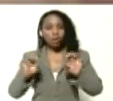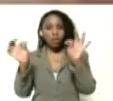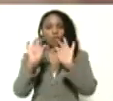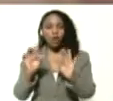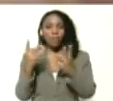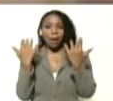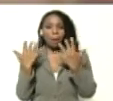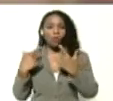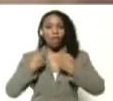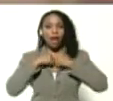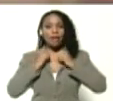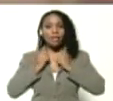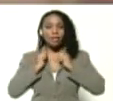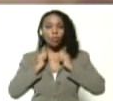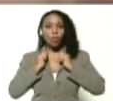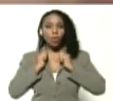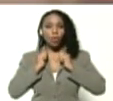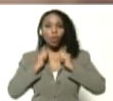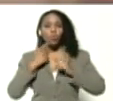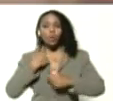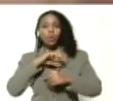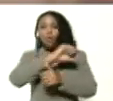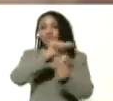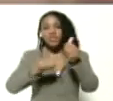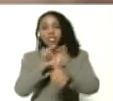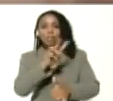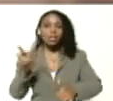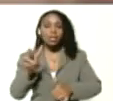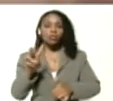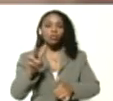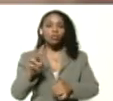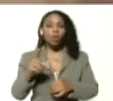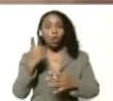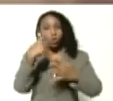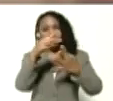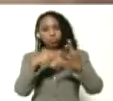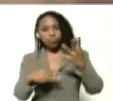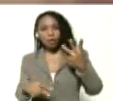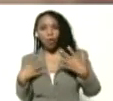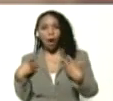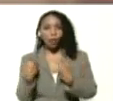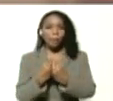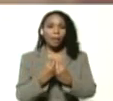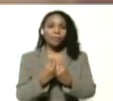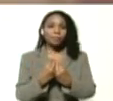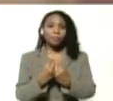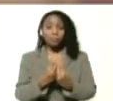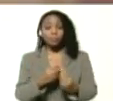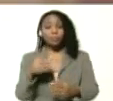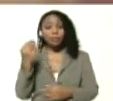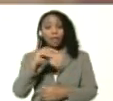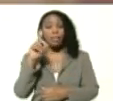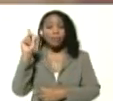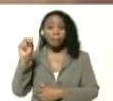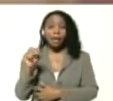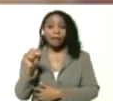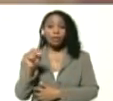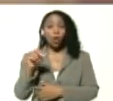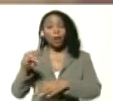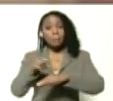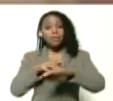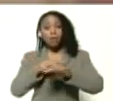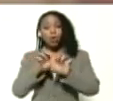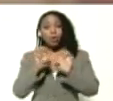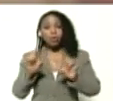nuestro ministro Aristóbulo Isturi, nuestro viceministro Jorge Pérez, y los demás viceministros que nos acompañan. Así también, con el Ministerio de